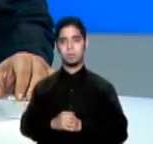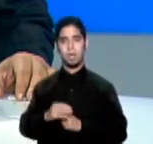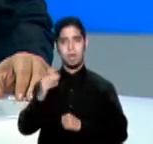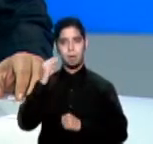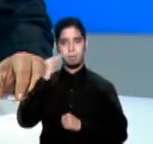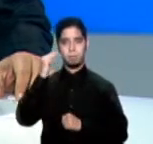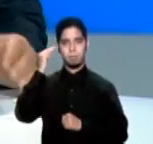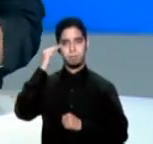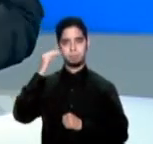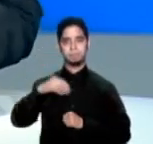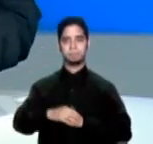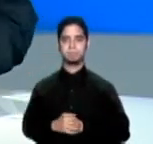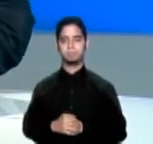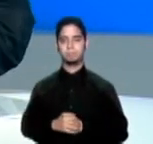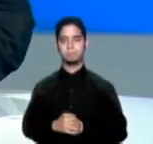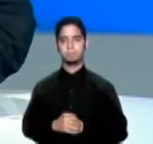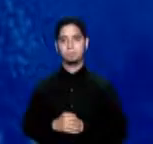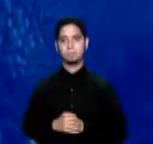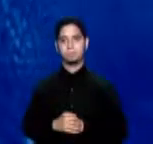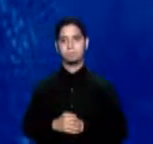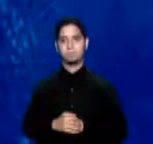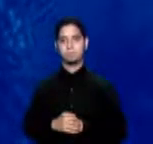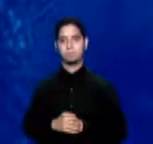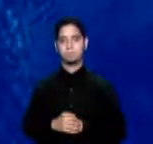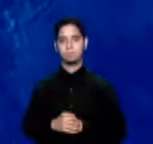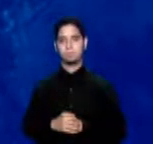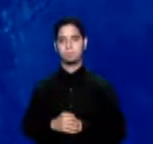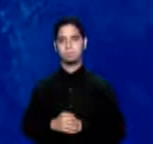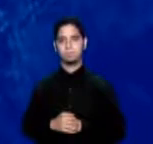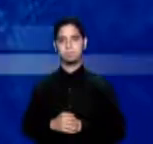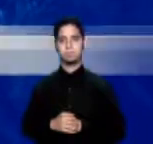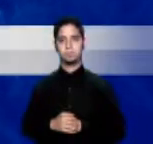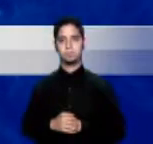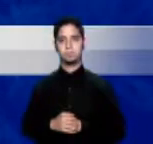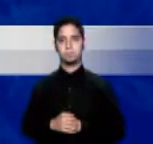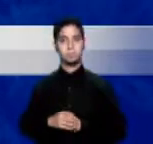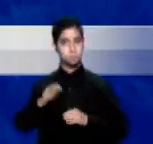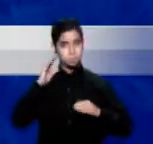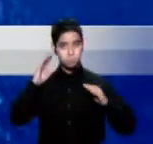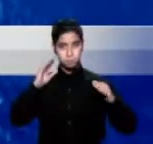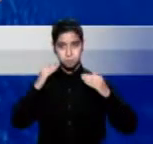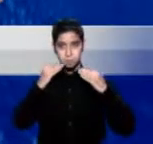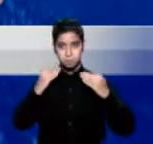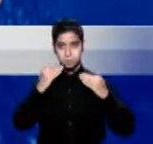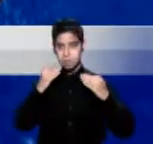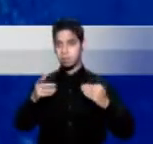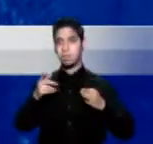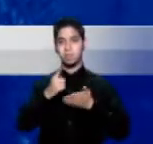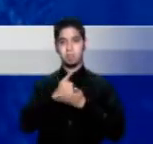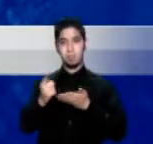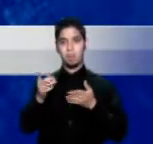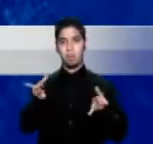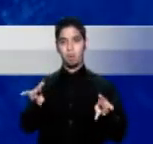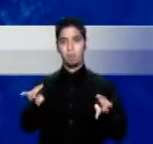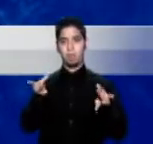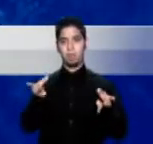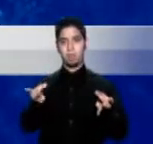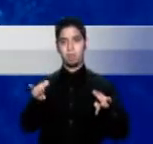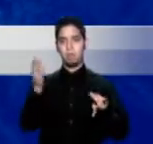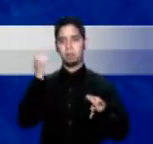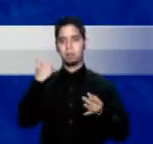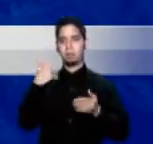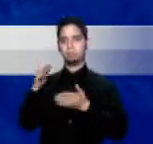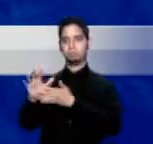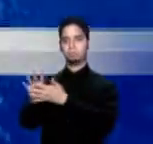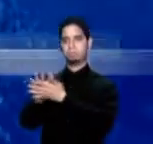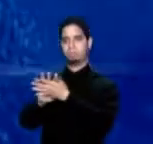científicas en mayagüez adelante qué tal amigos muchas gracias iniciamos una semana bastante húmeda pues tenemos el paso de un sistema frontal a